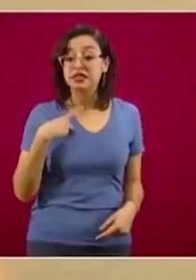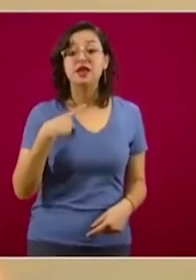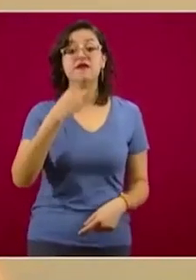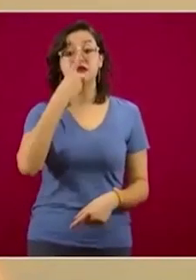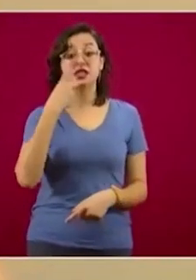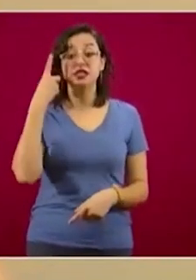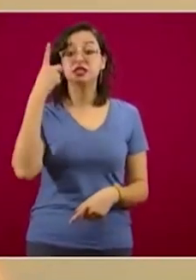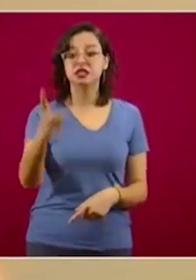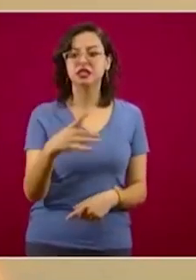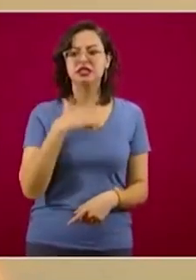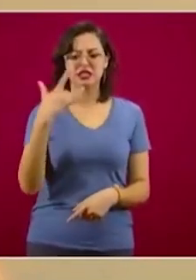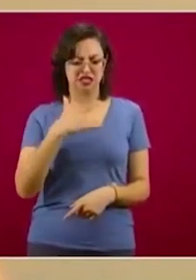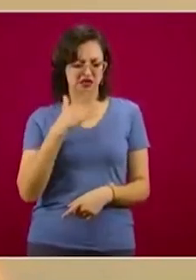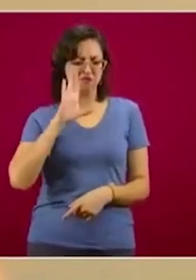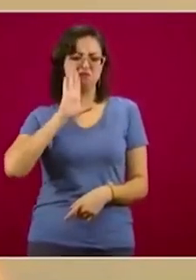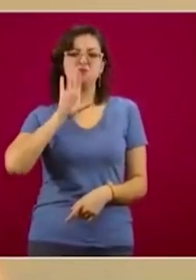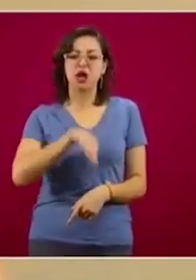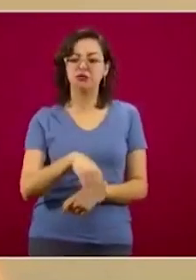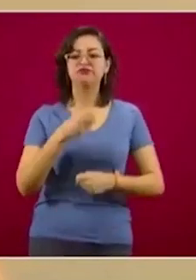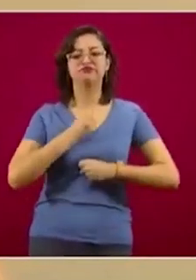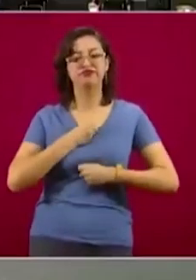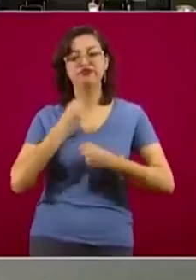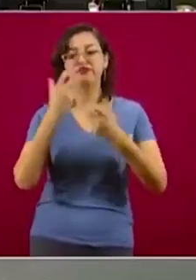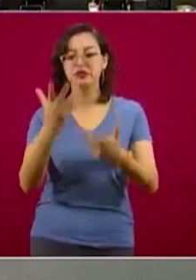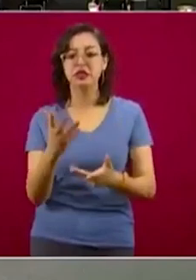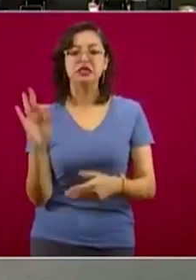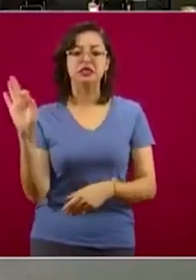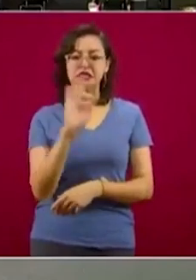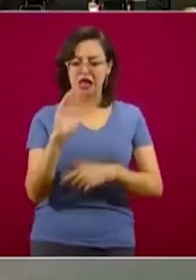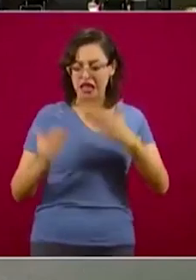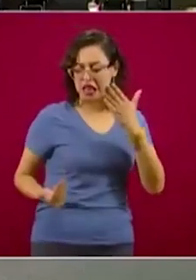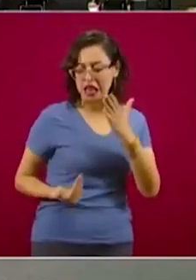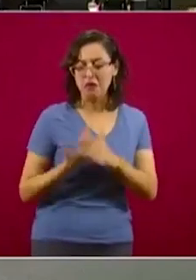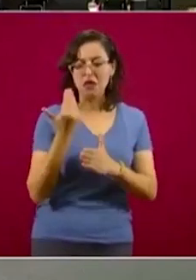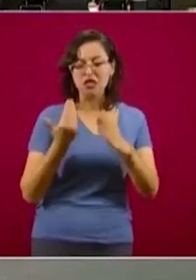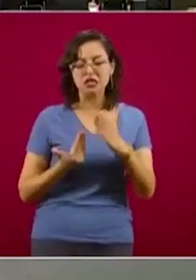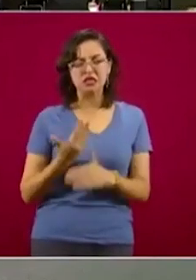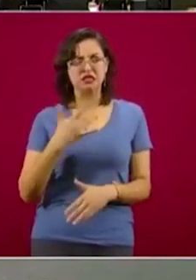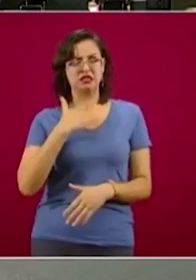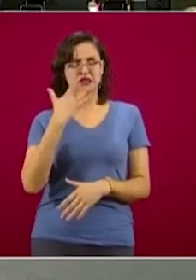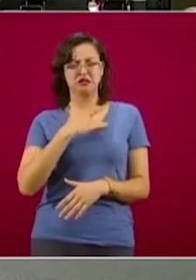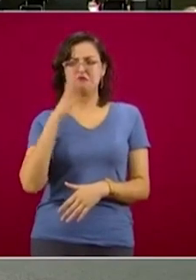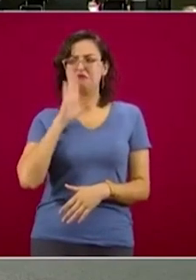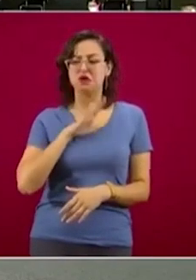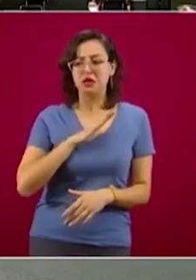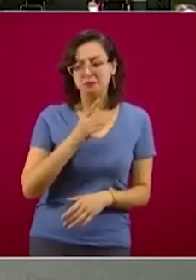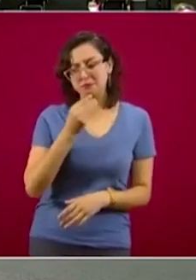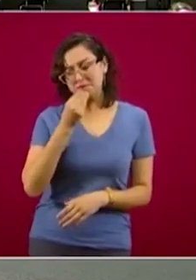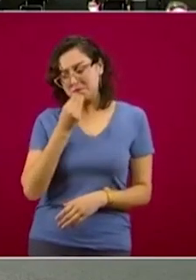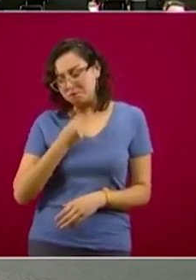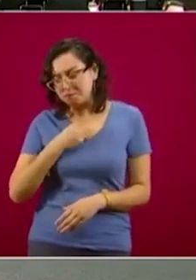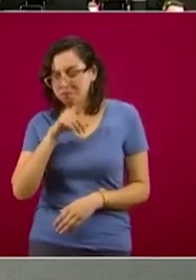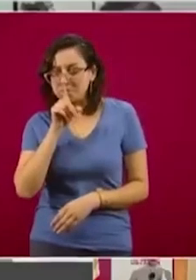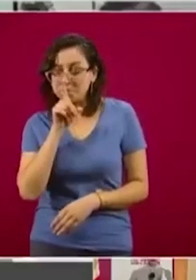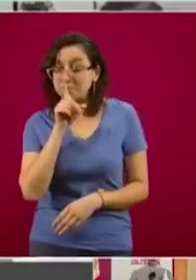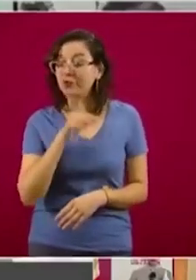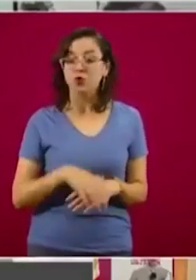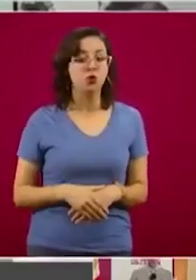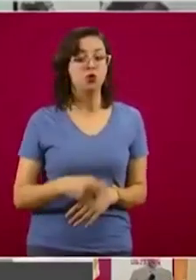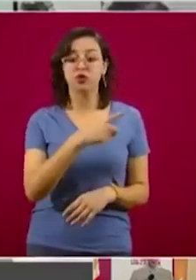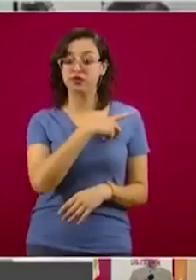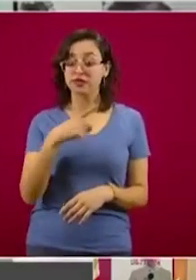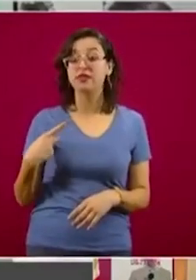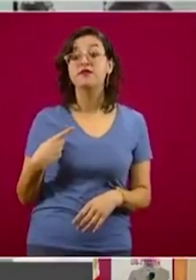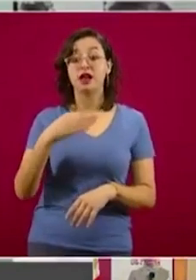momento que pudieran tener algún síntoma. Esto puede ocurrir a mitad de la mañana, no esperarse a terminar el día, deben